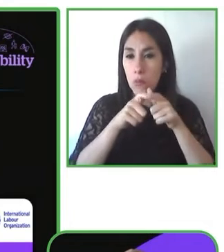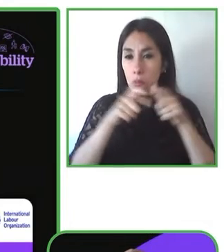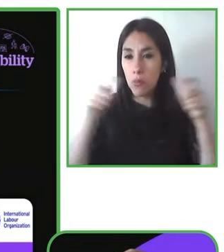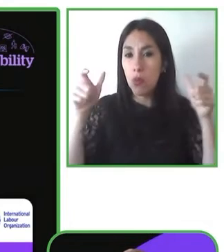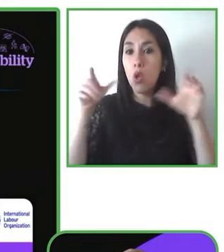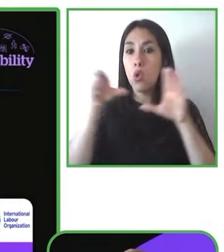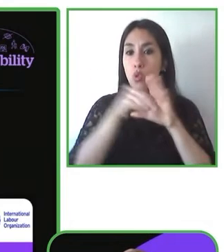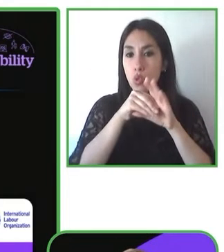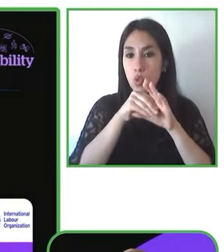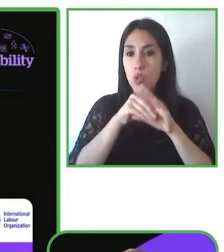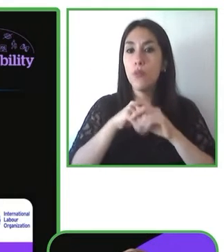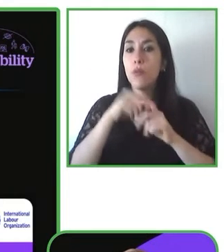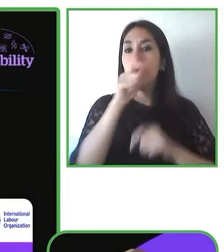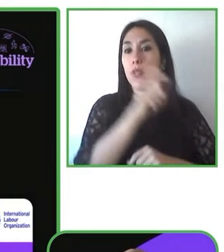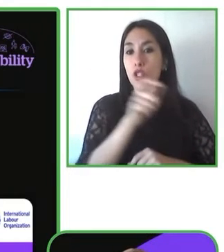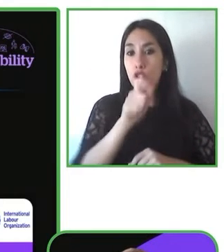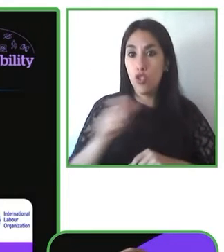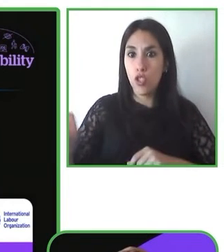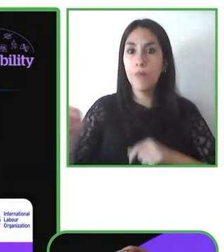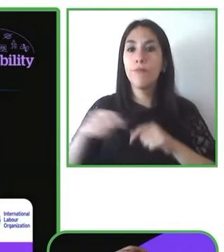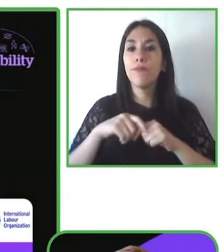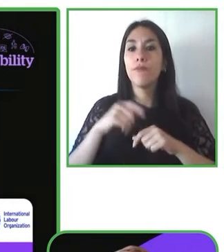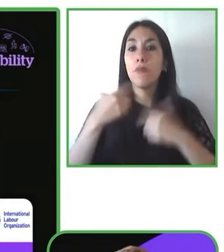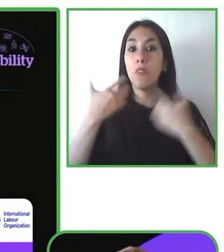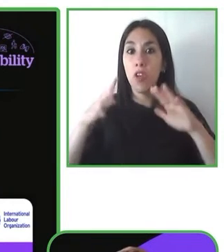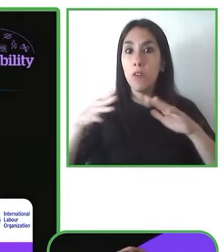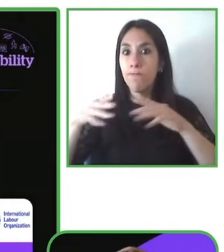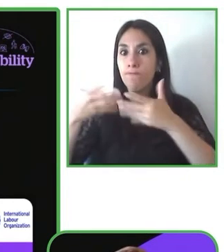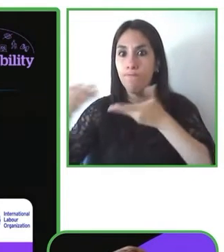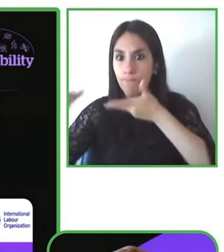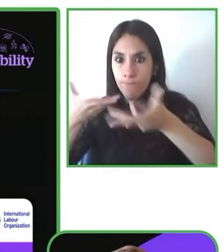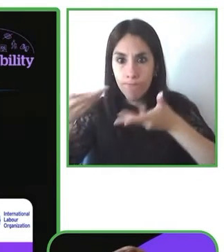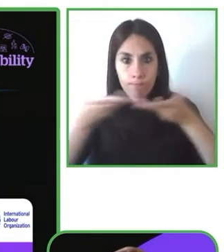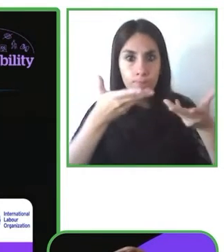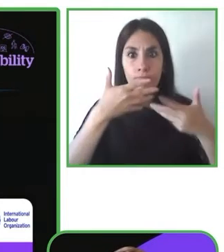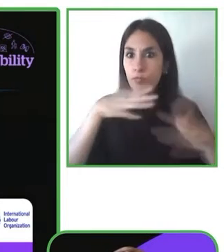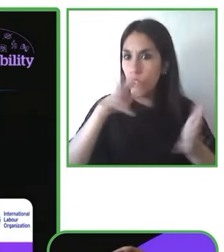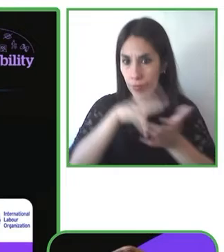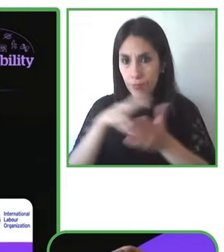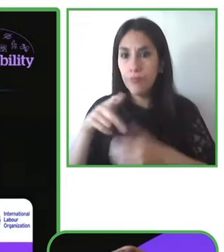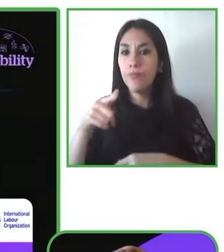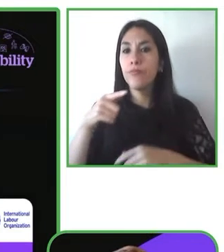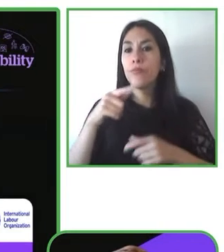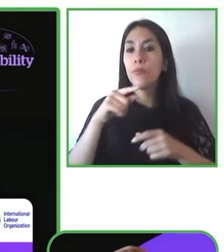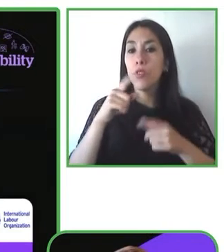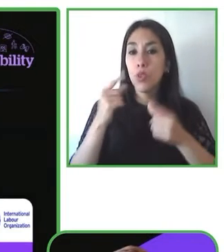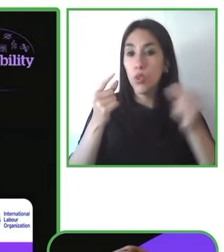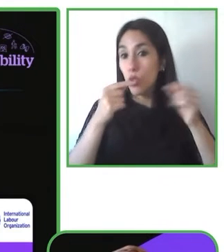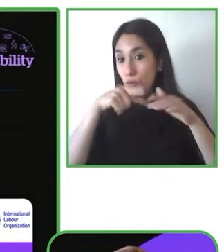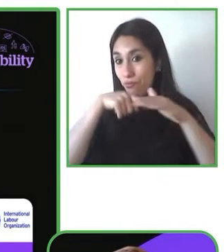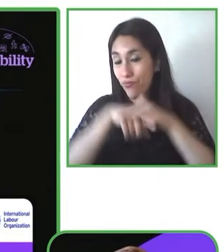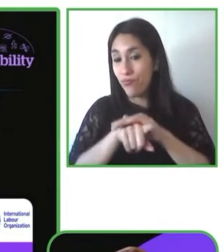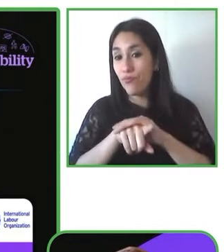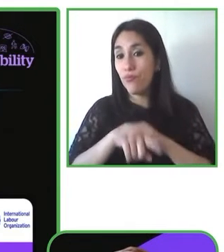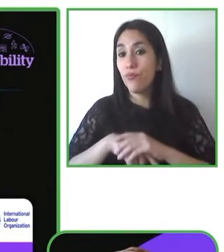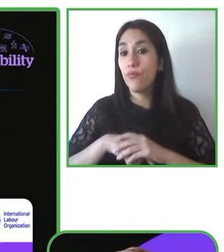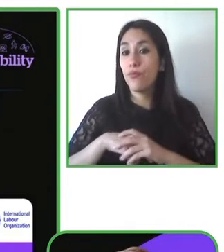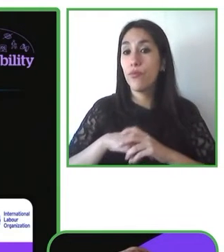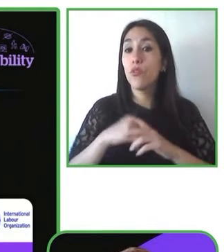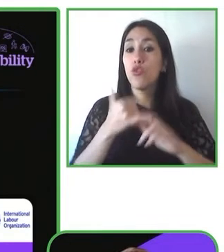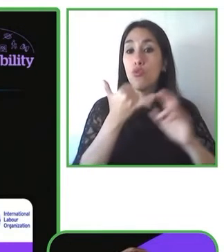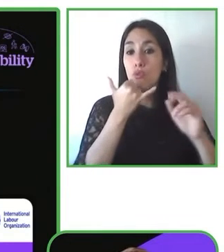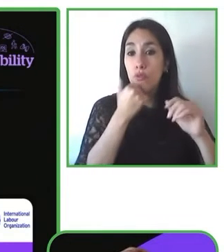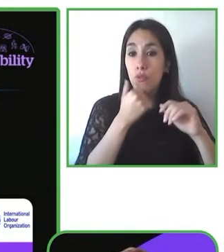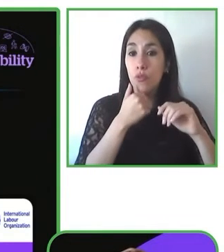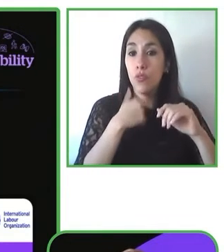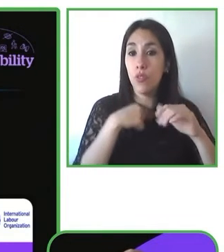también con soluciones asequibles. La segunda es el cumplimiento operacional y de excelencia en el portafolio, los sistemas